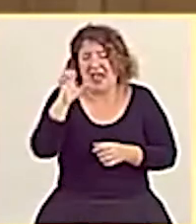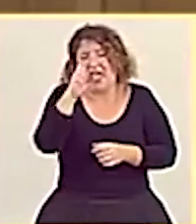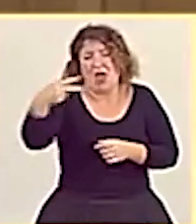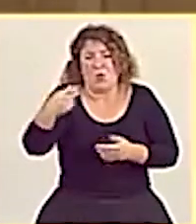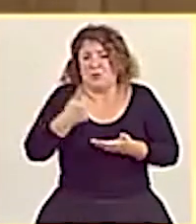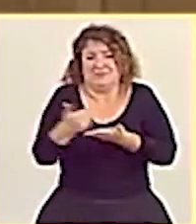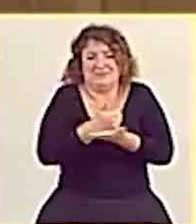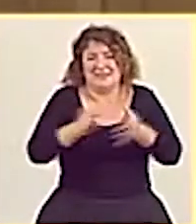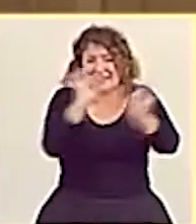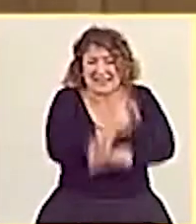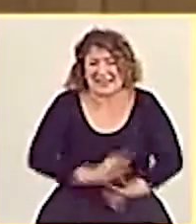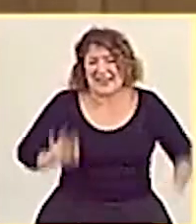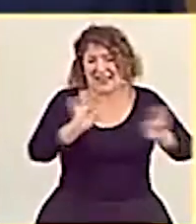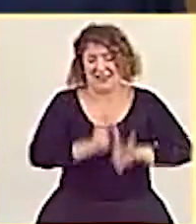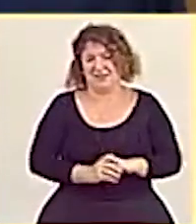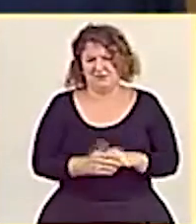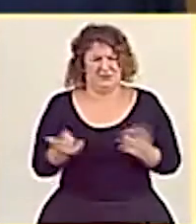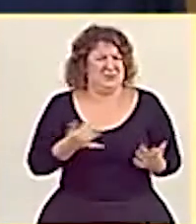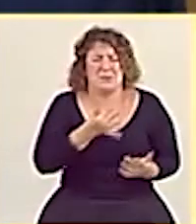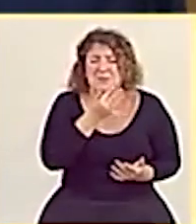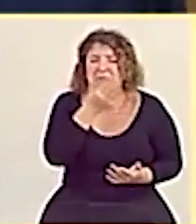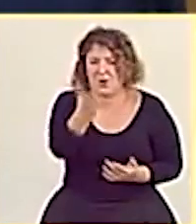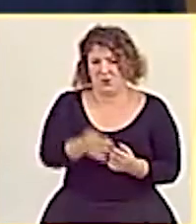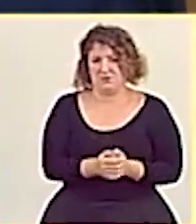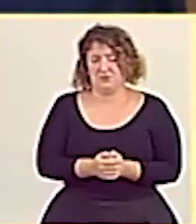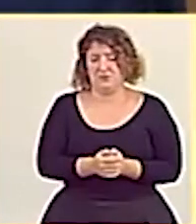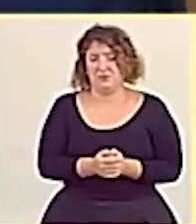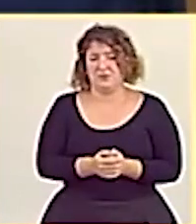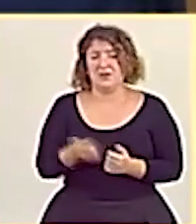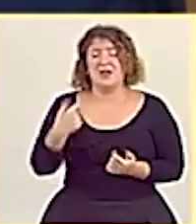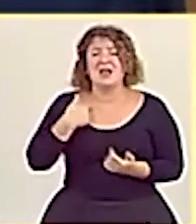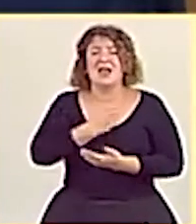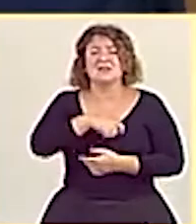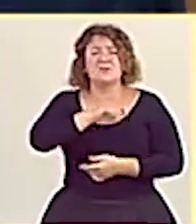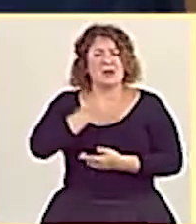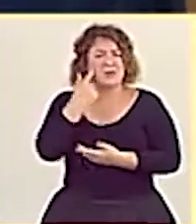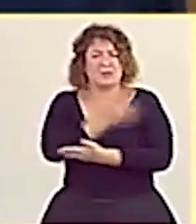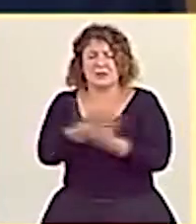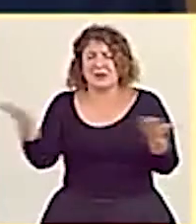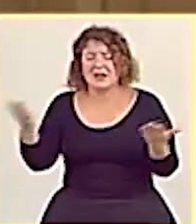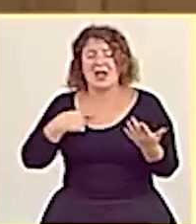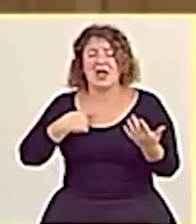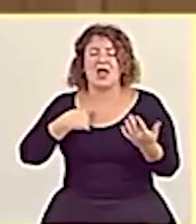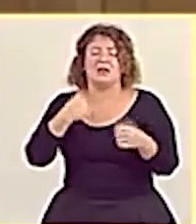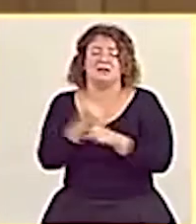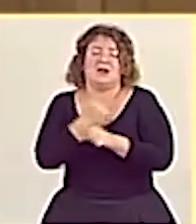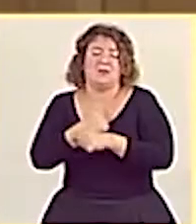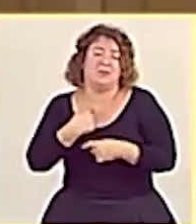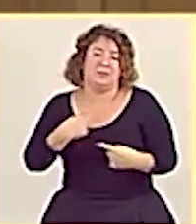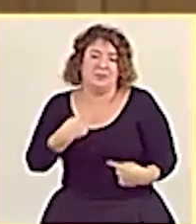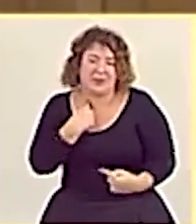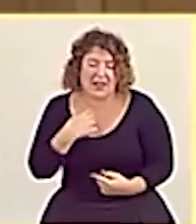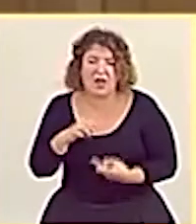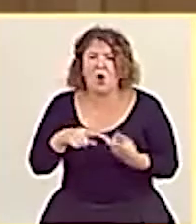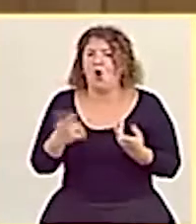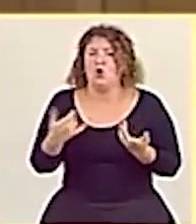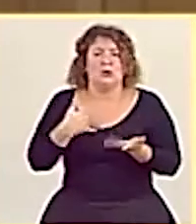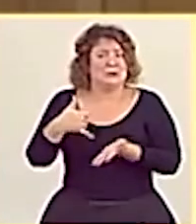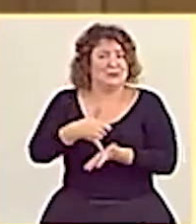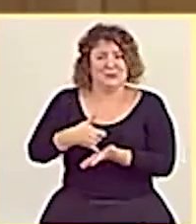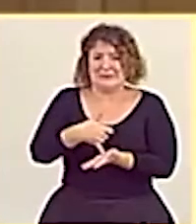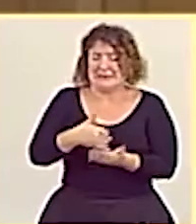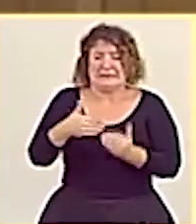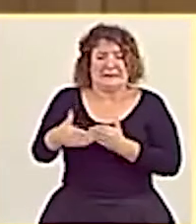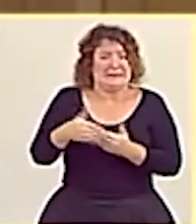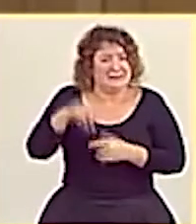es una vergüenza. ¿Qué ven también los millones de españoles que han perdido su empleo en estos días o que ven que este vende de un hilo? Bueno, pues ven que para encontrar